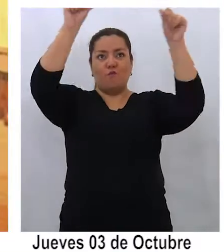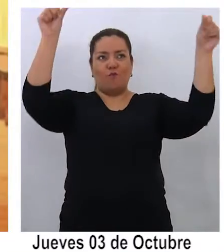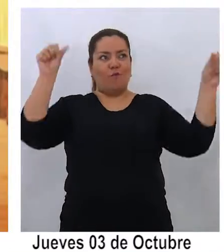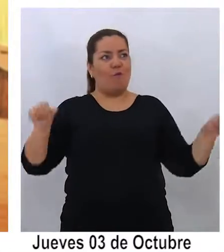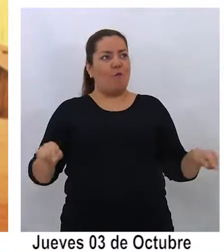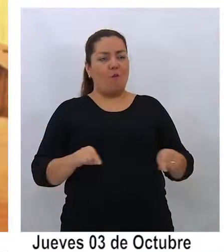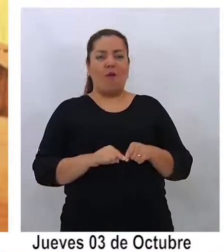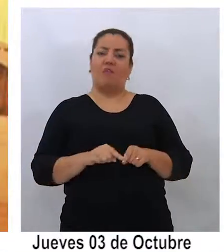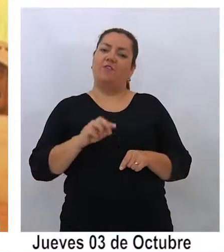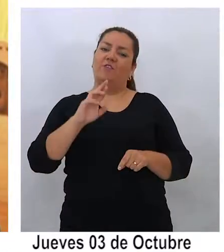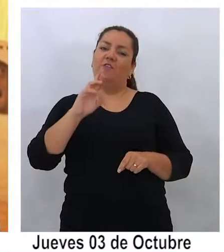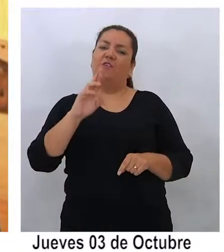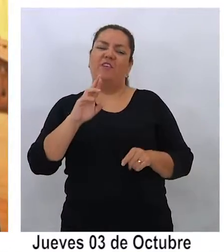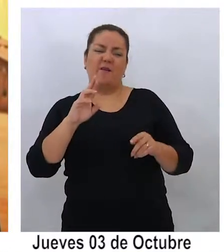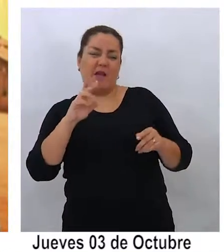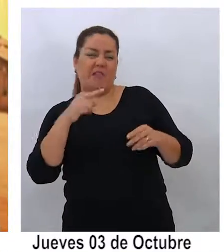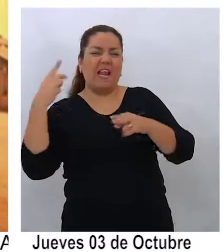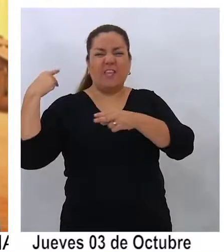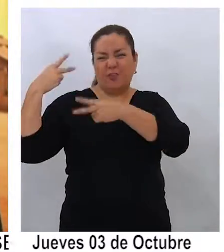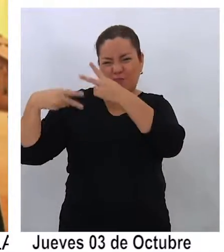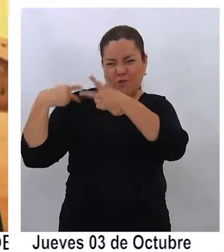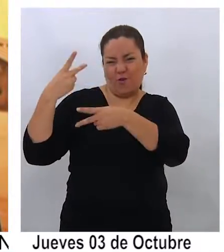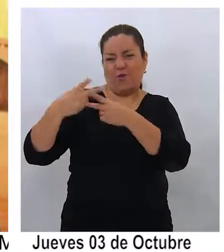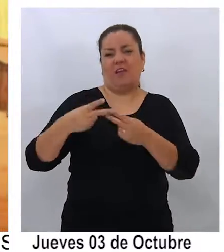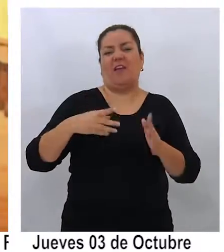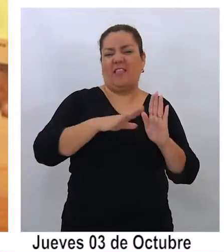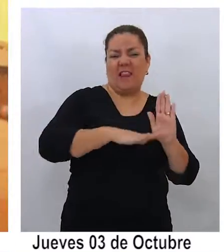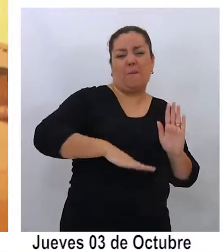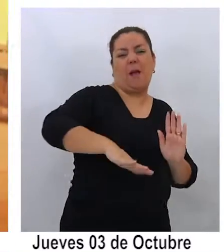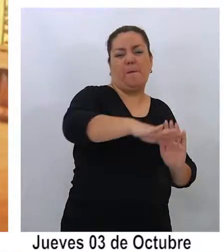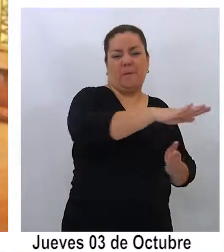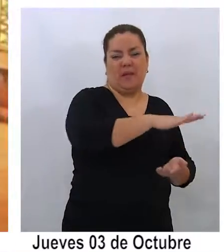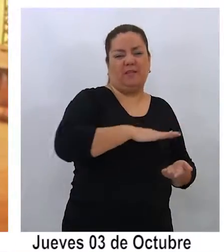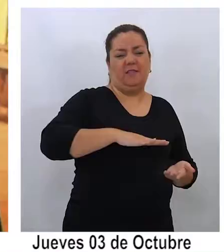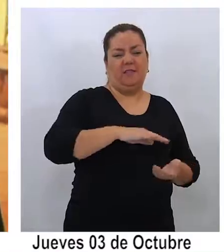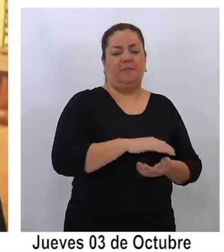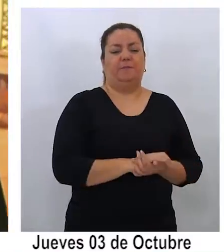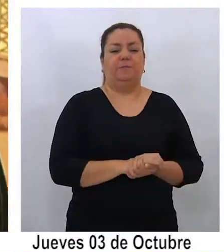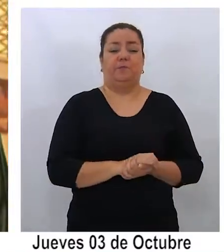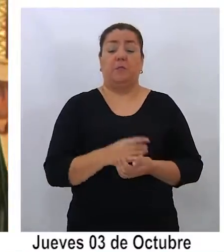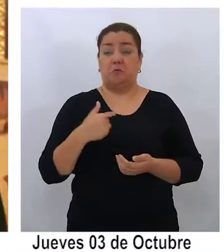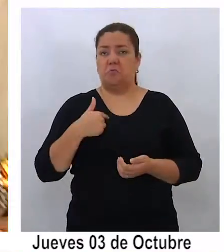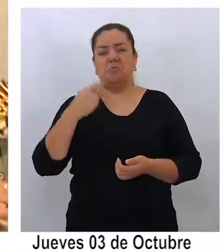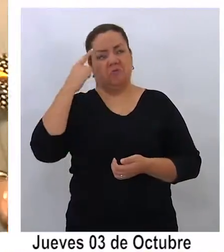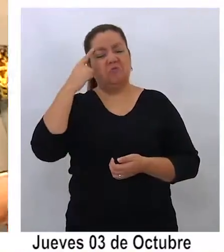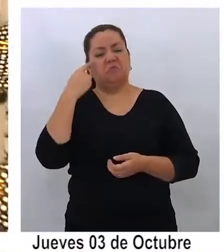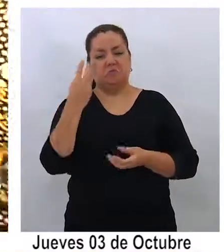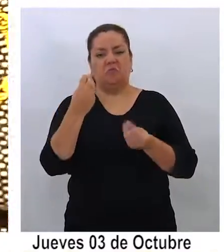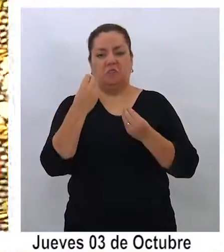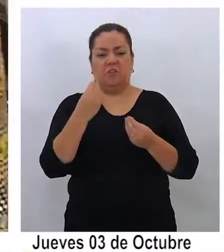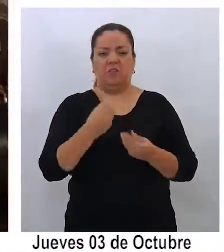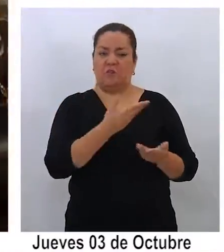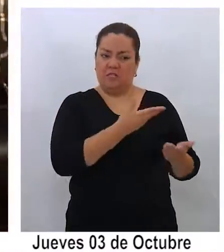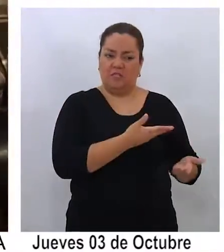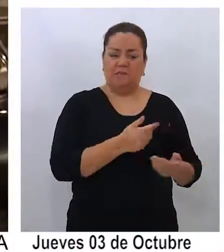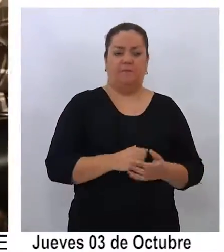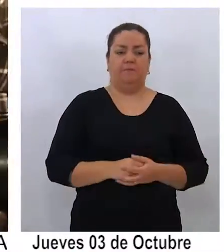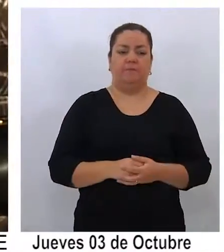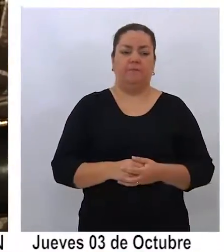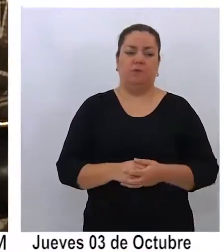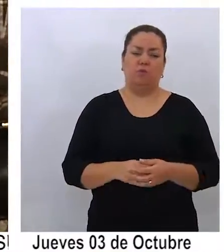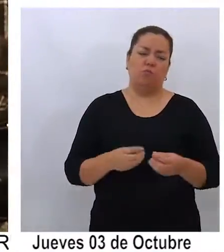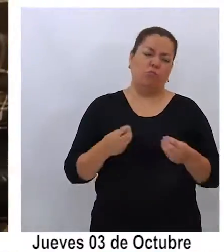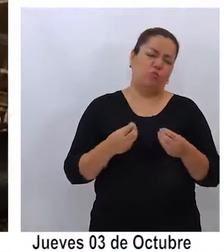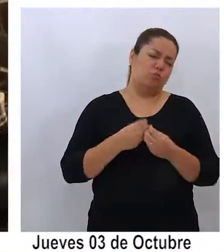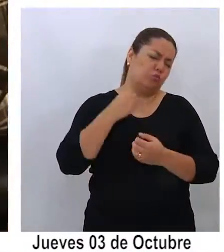relativos a la historia de la Pampa. Me parece un aporte de parte de él. Y han sido muchos